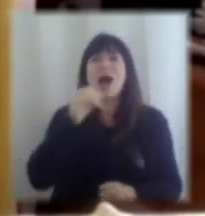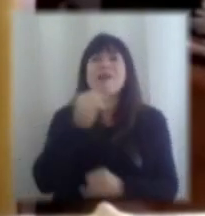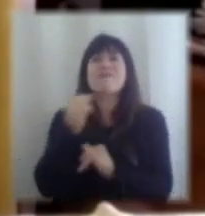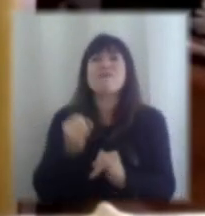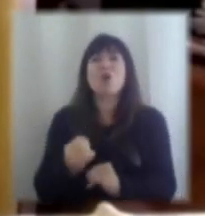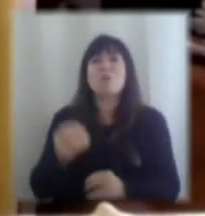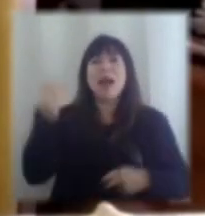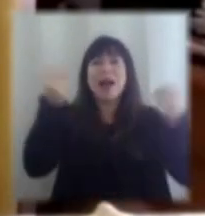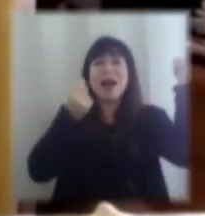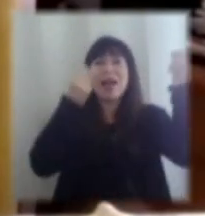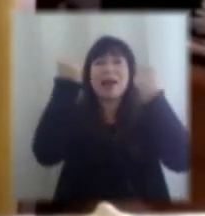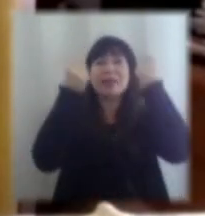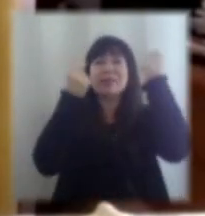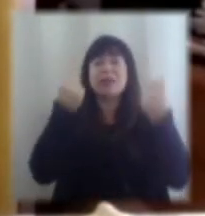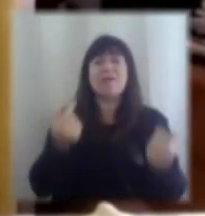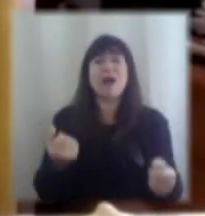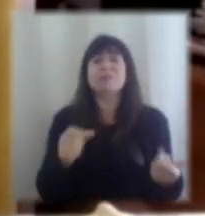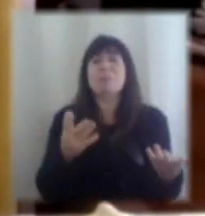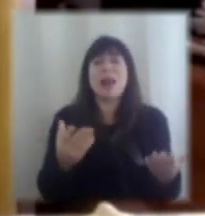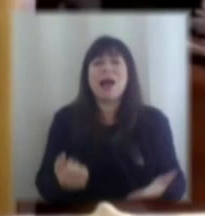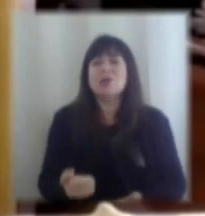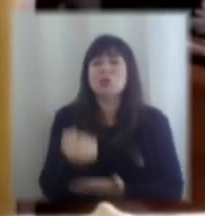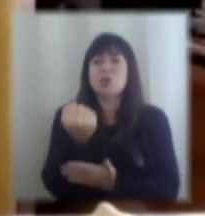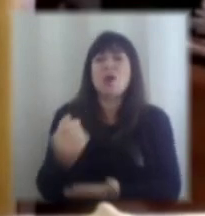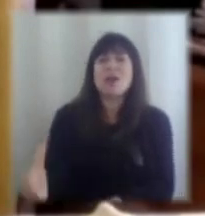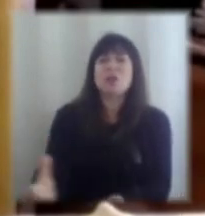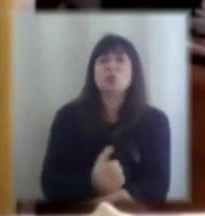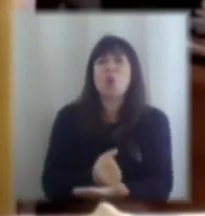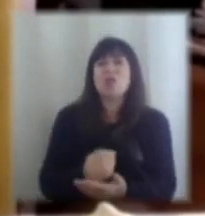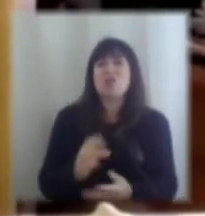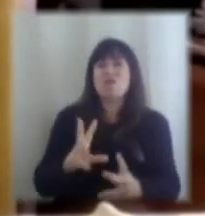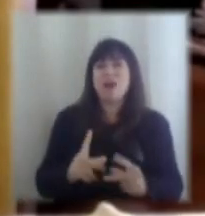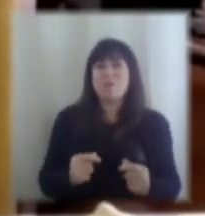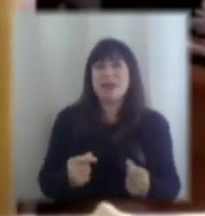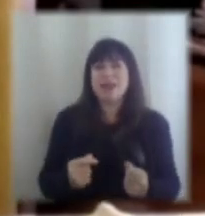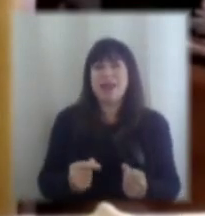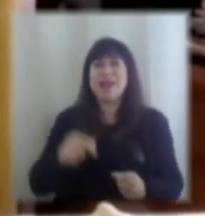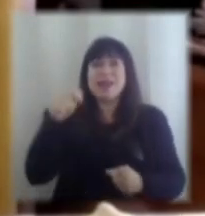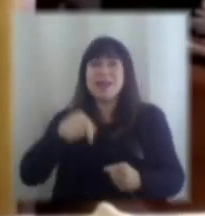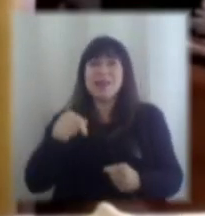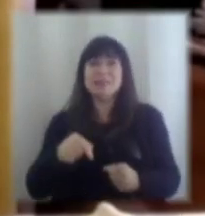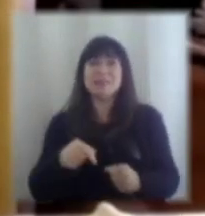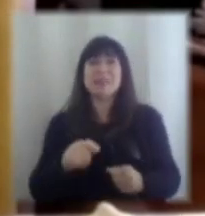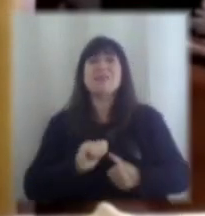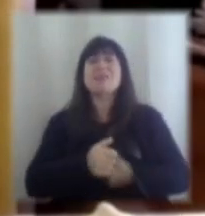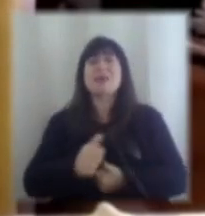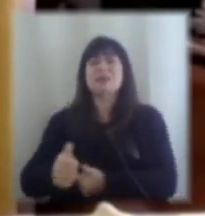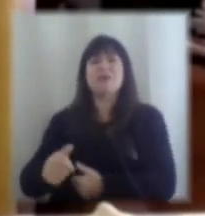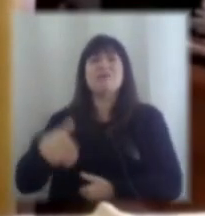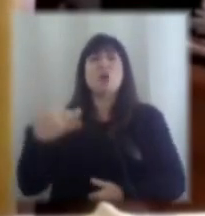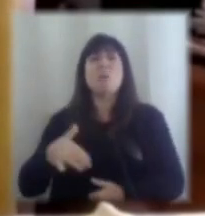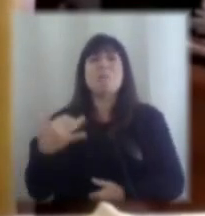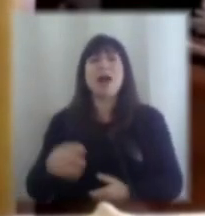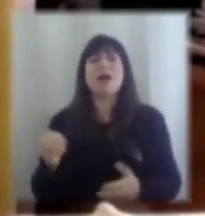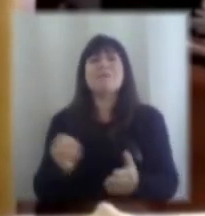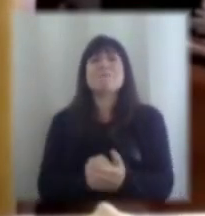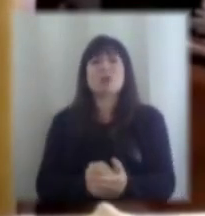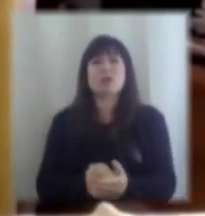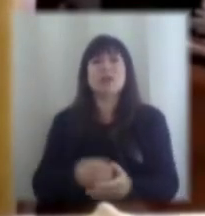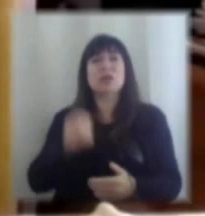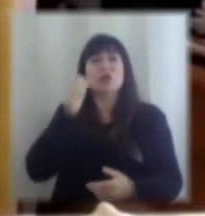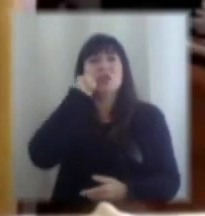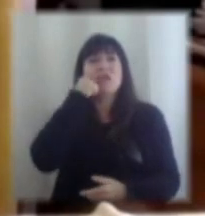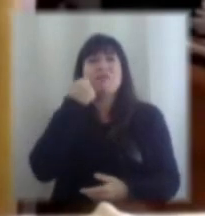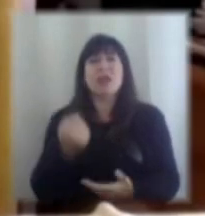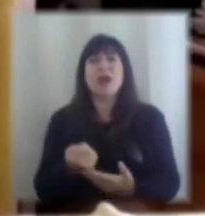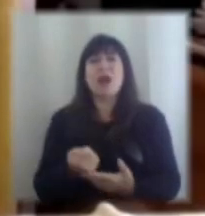de lado el ingreso de muchas familias. Entonces, creo que ese es el desafío fundamental. Esto no implica renegar de la